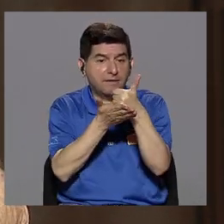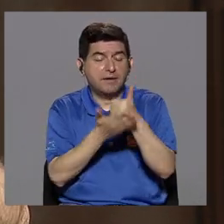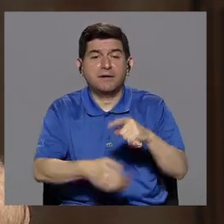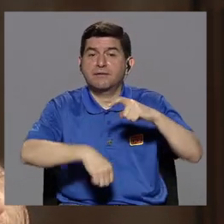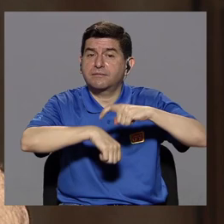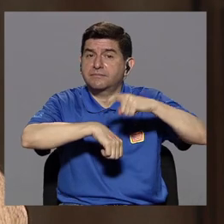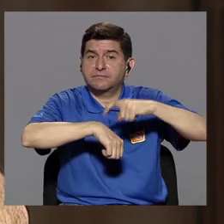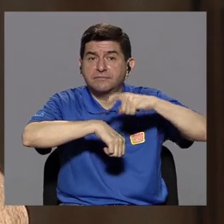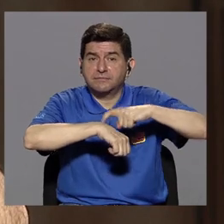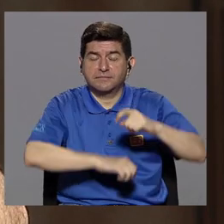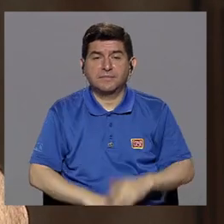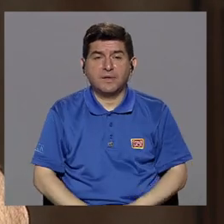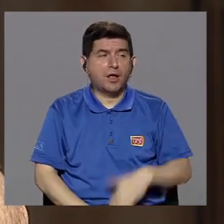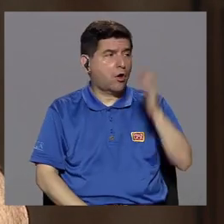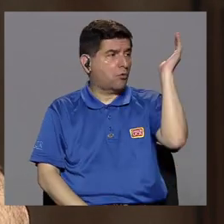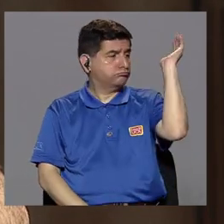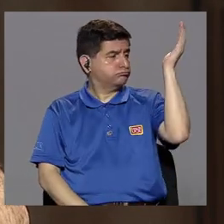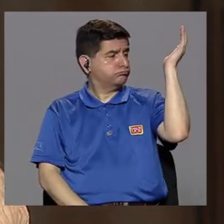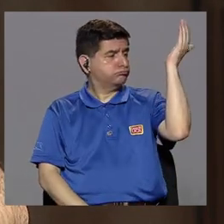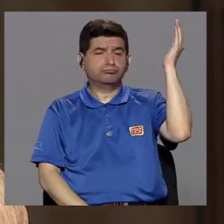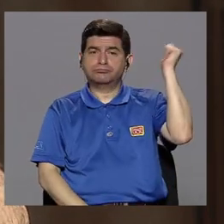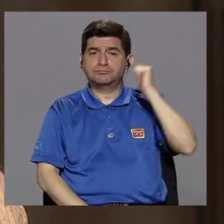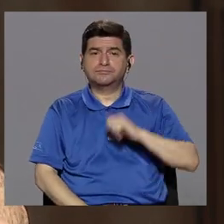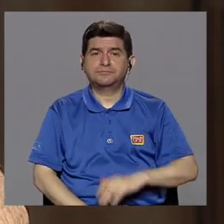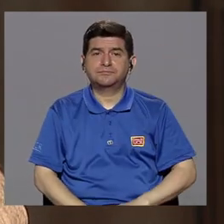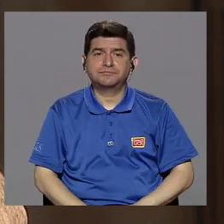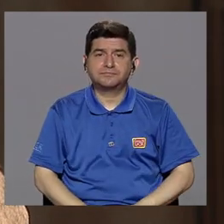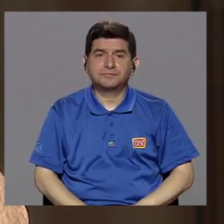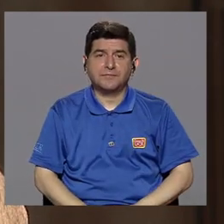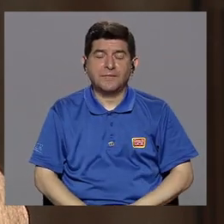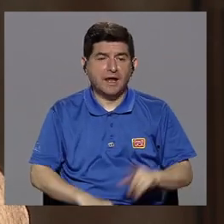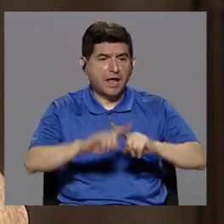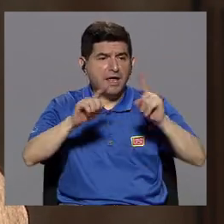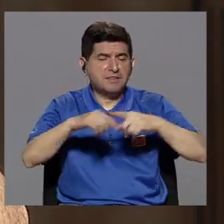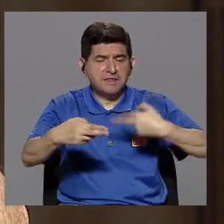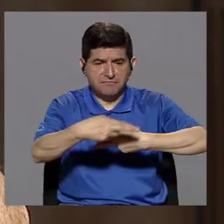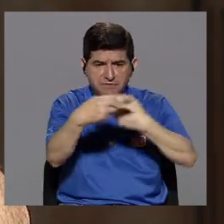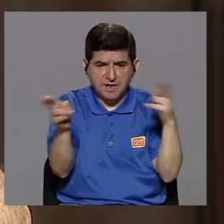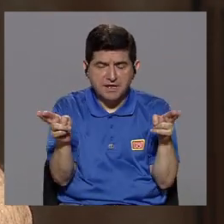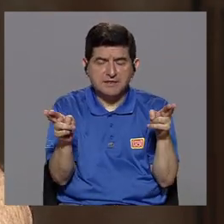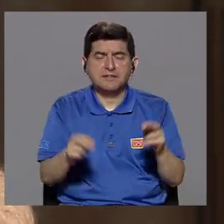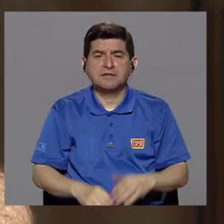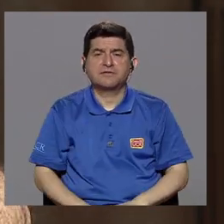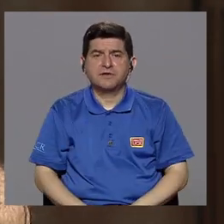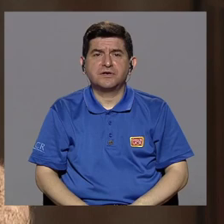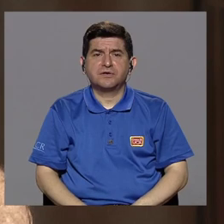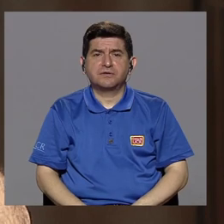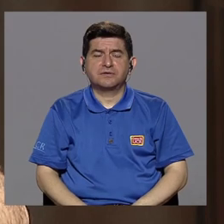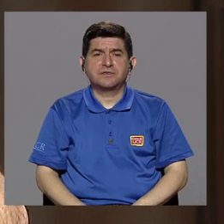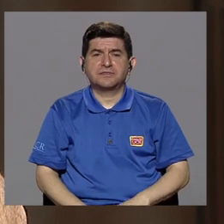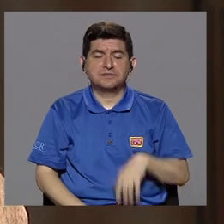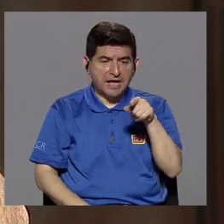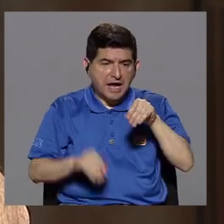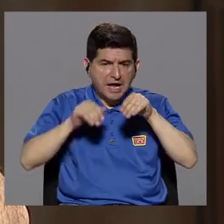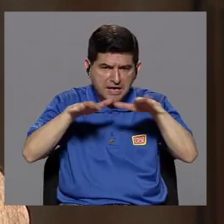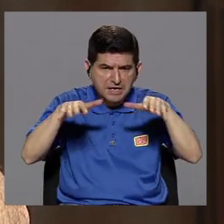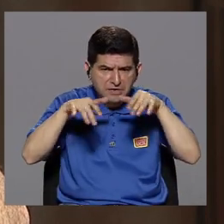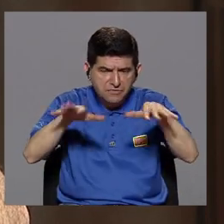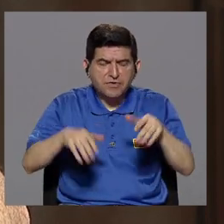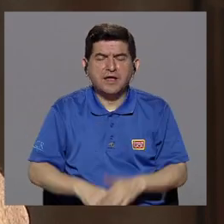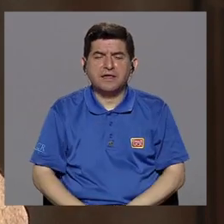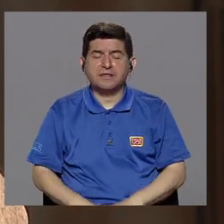en charlas para ciertas redes locales, también en la preparación de material,